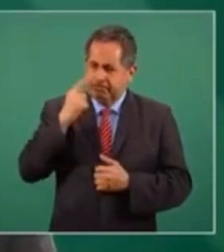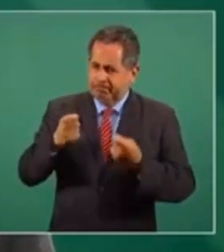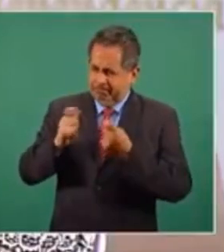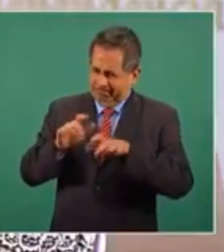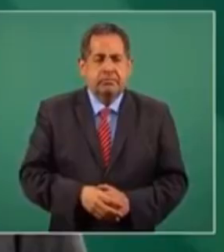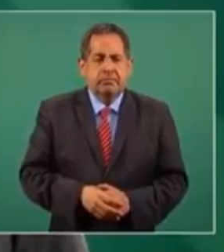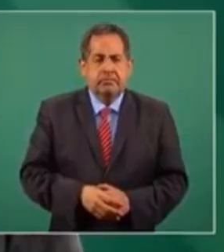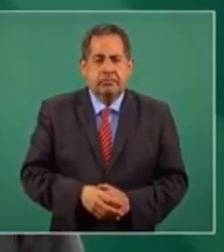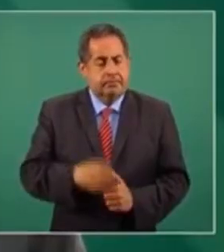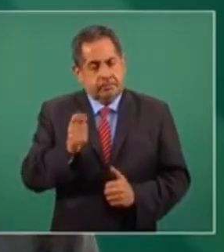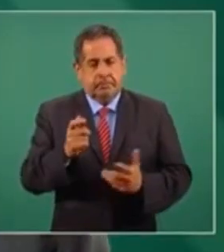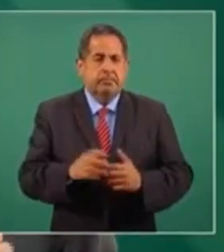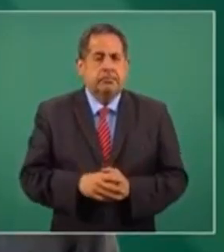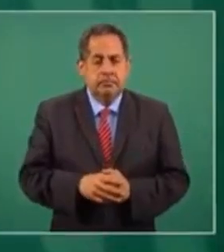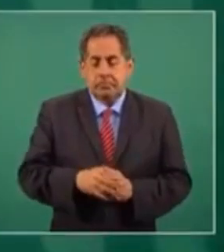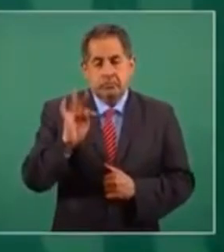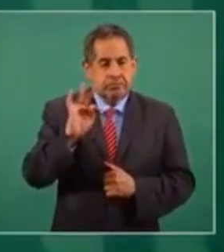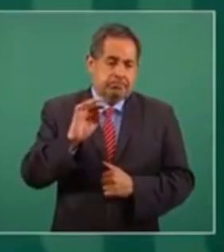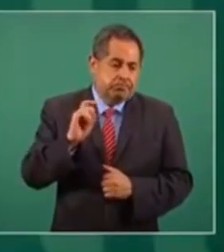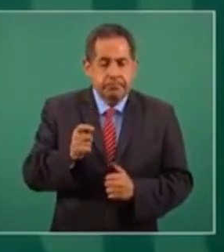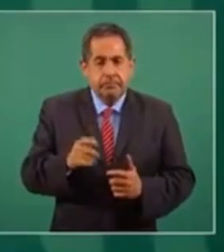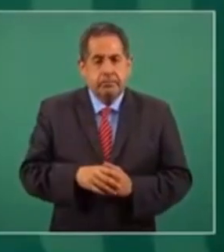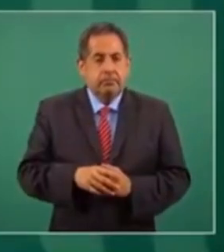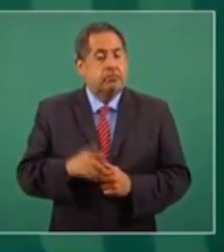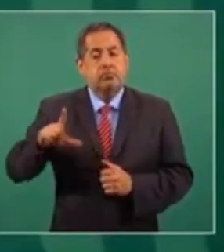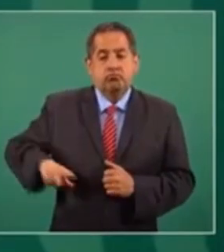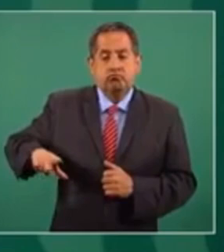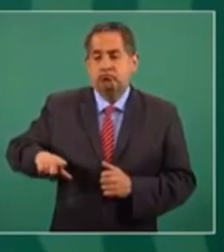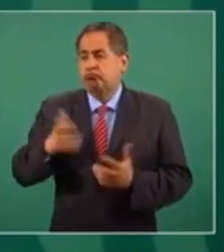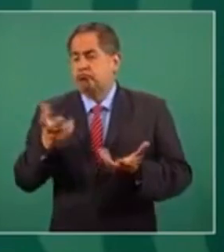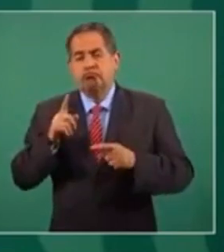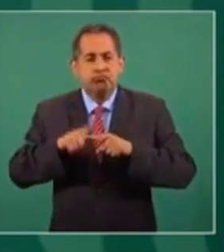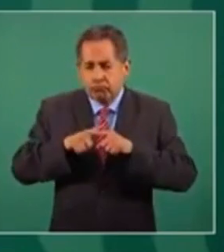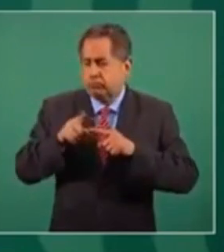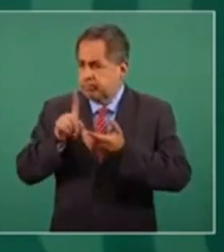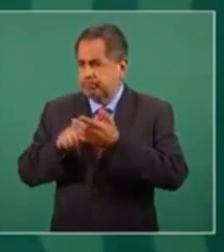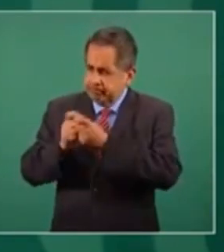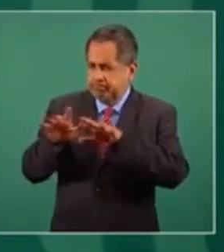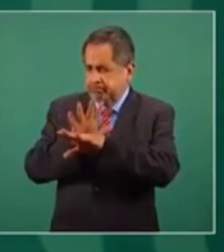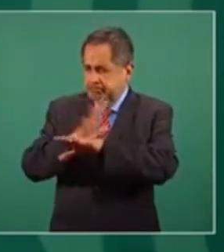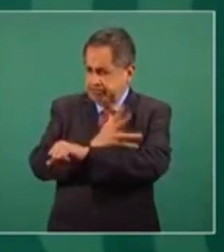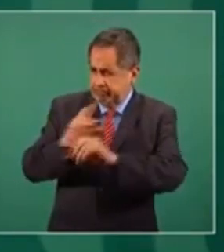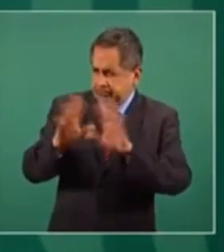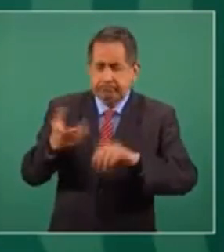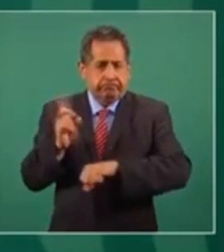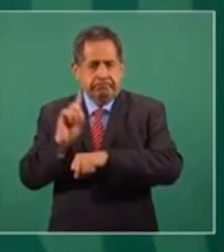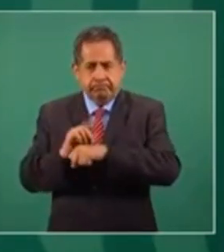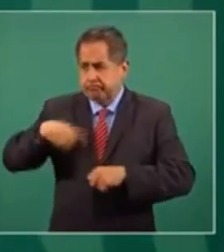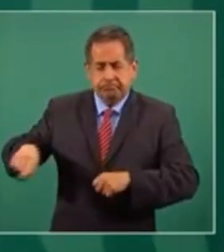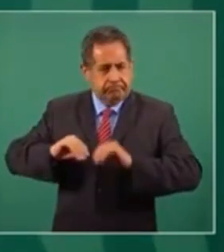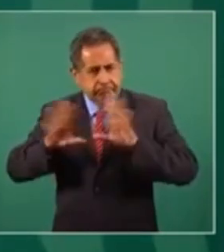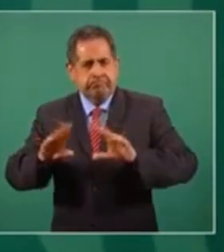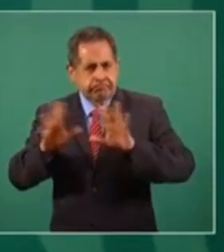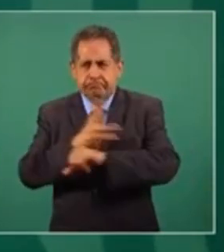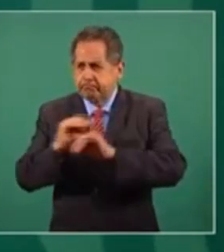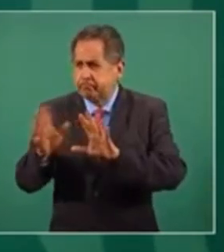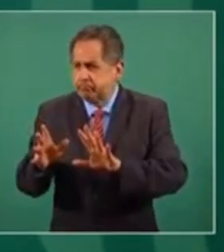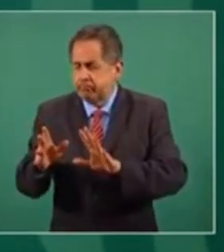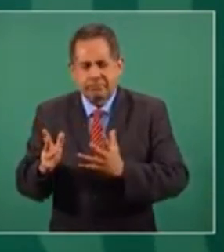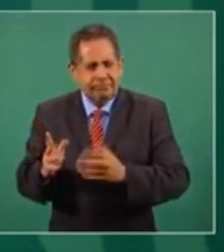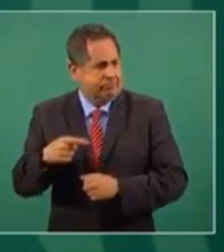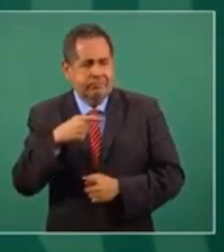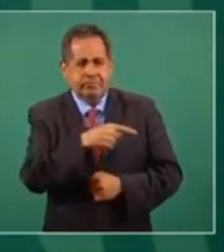transformación. Entonces, si el gobierno está haciendo un ejercicio de transparencia todos los días, ¿por qué